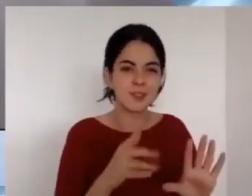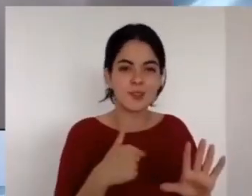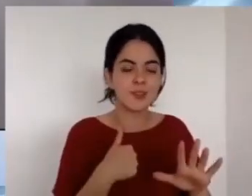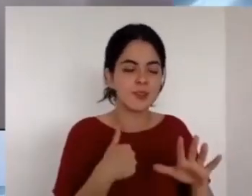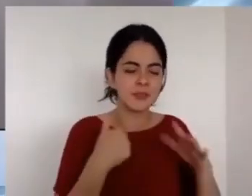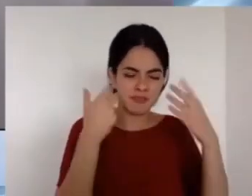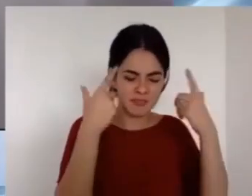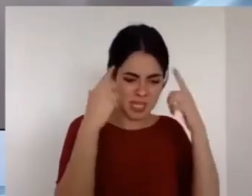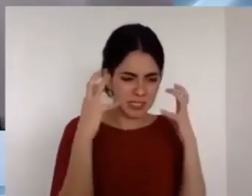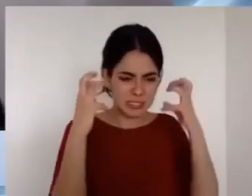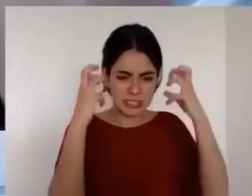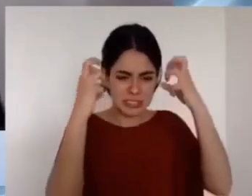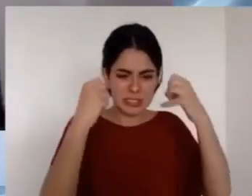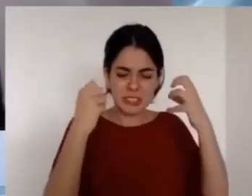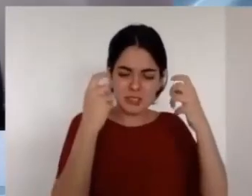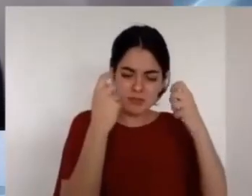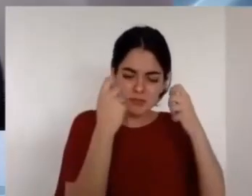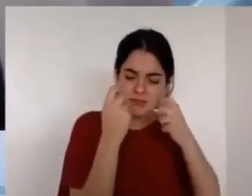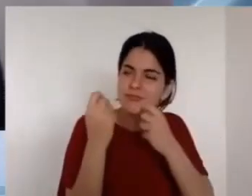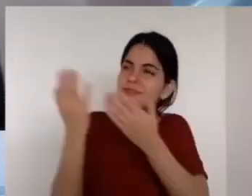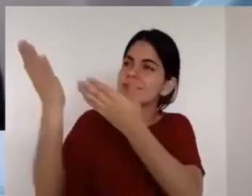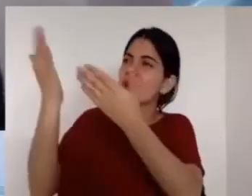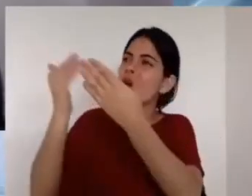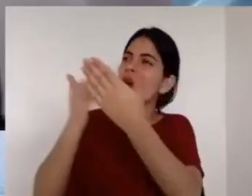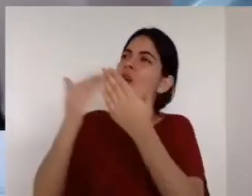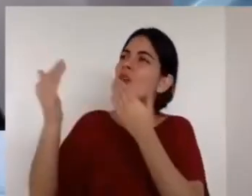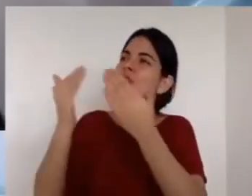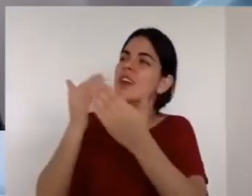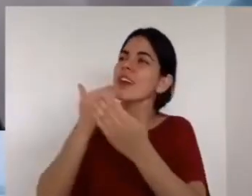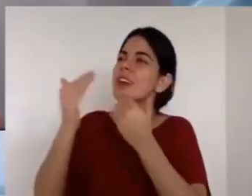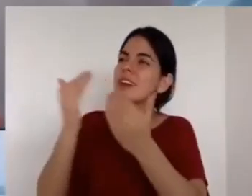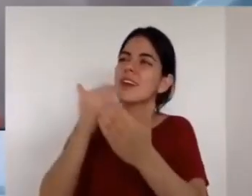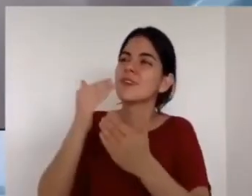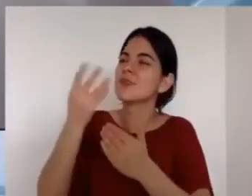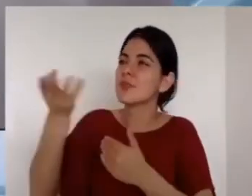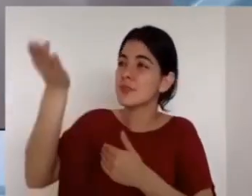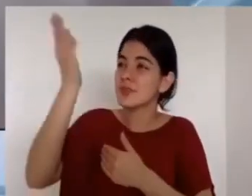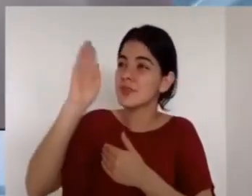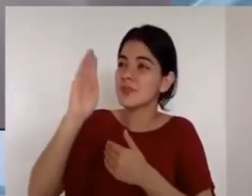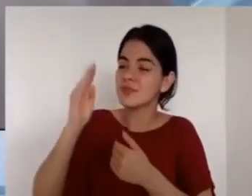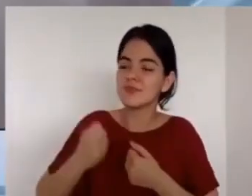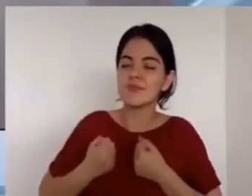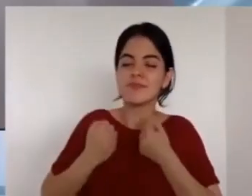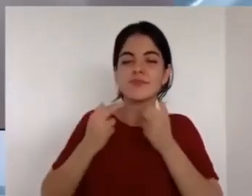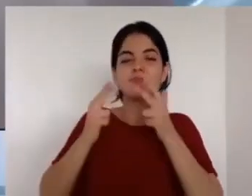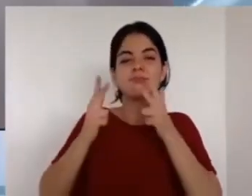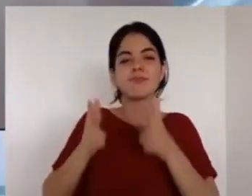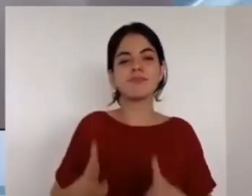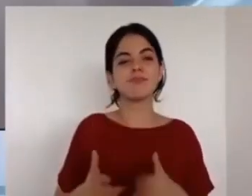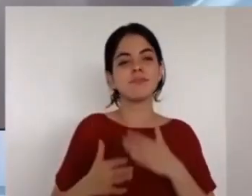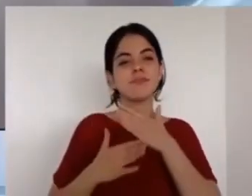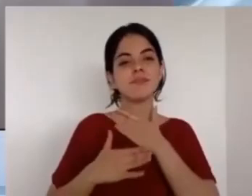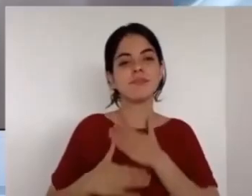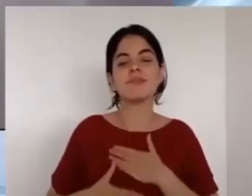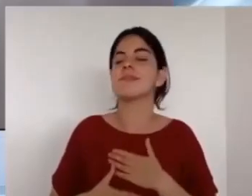humillados delante delante